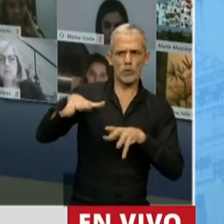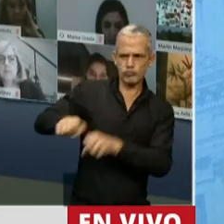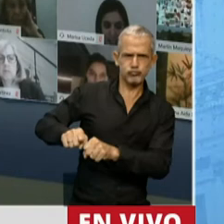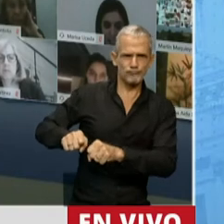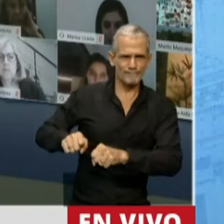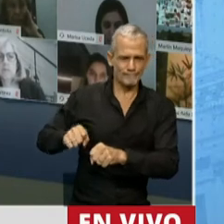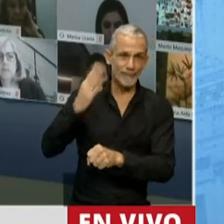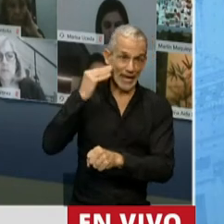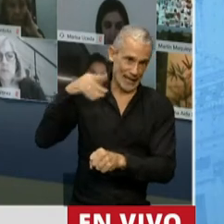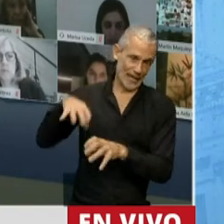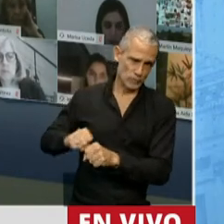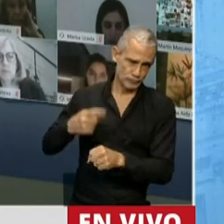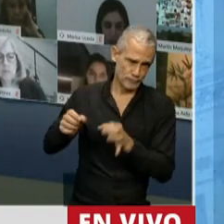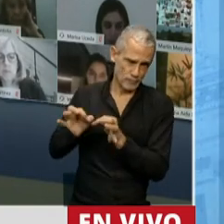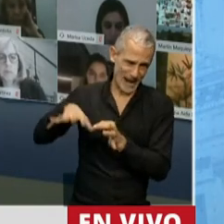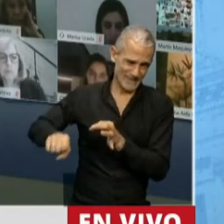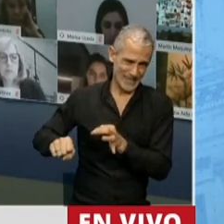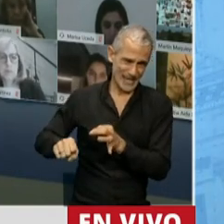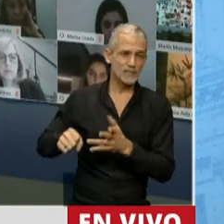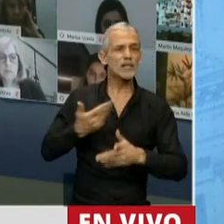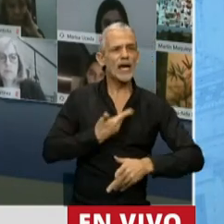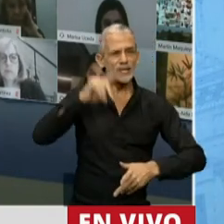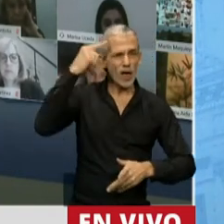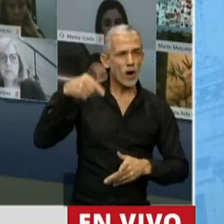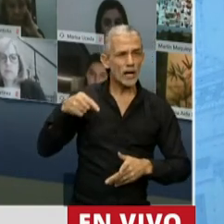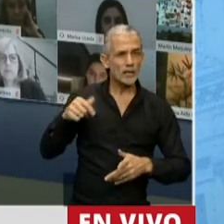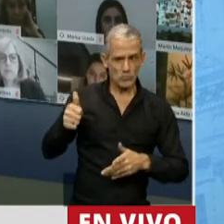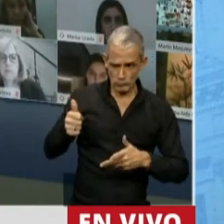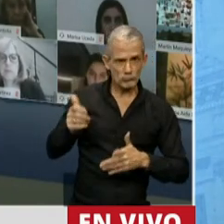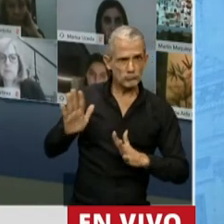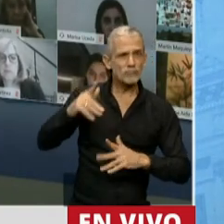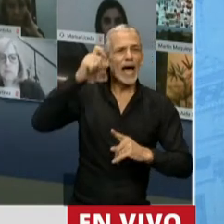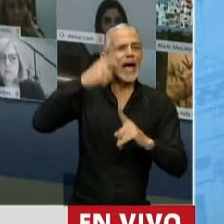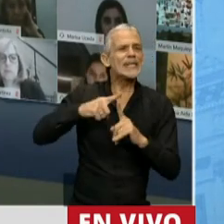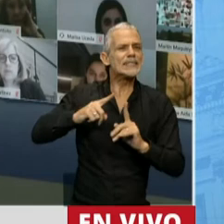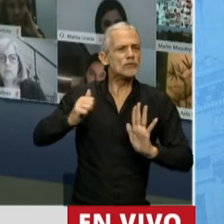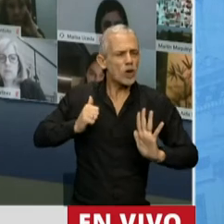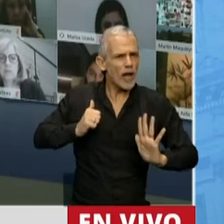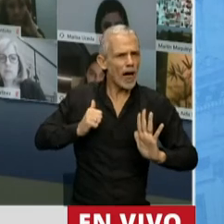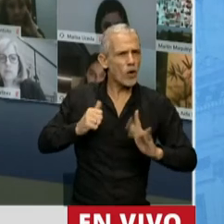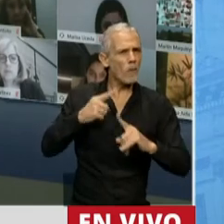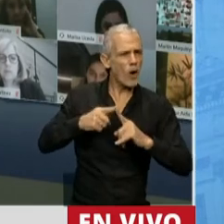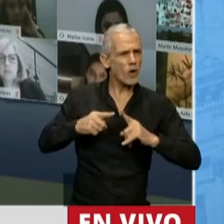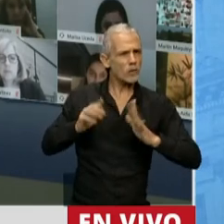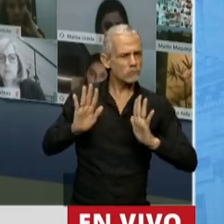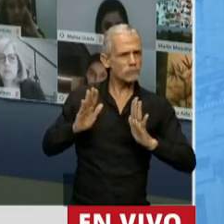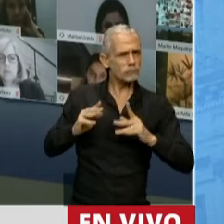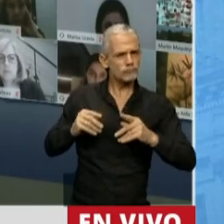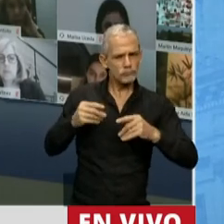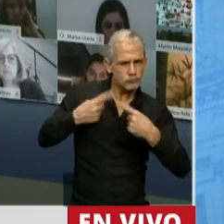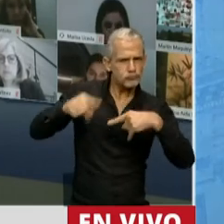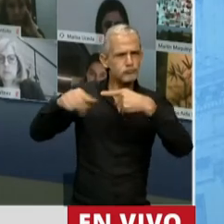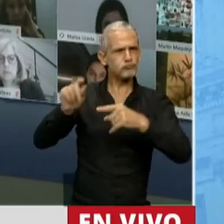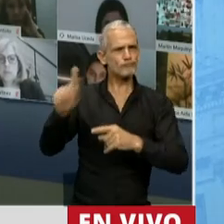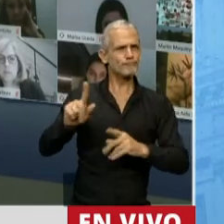por parte de Gran Bretaña y el Estado argentino lo consideró como un veterano civil por sus acciones durante la guerra de Malvinas